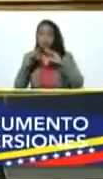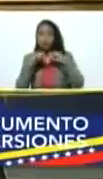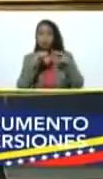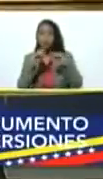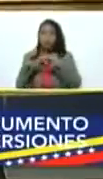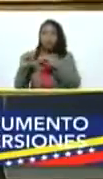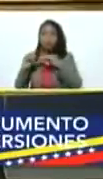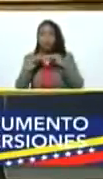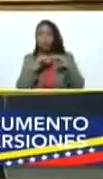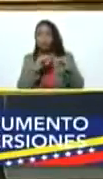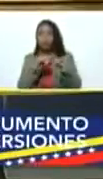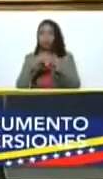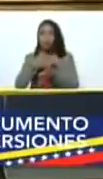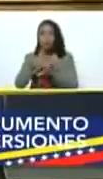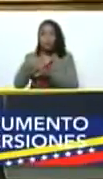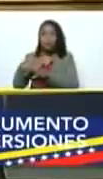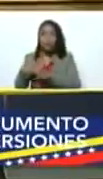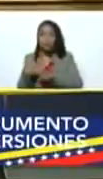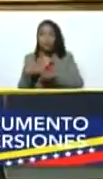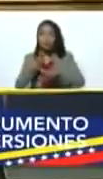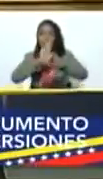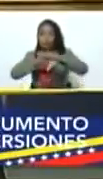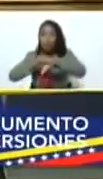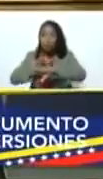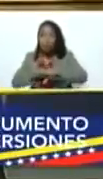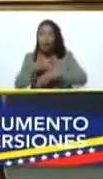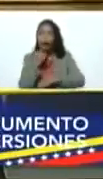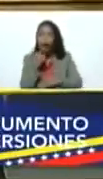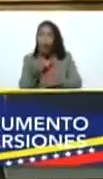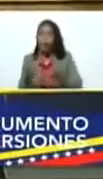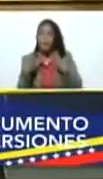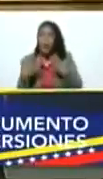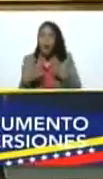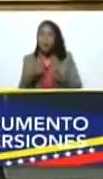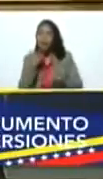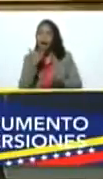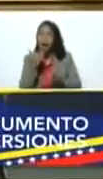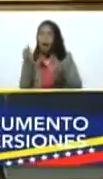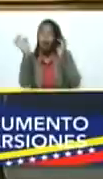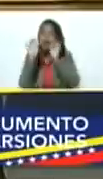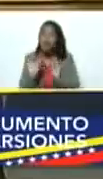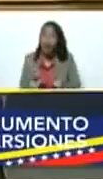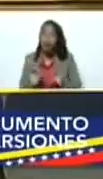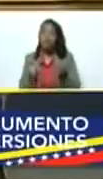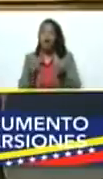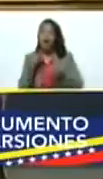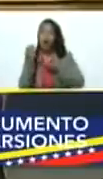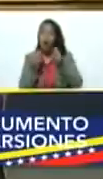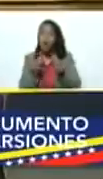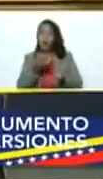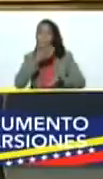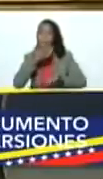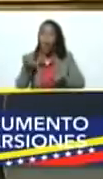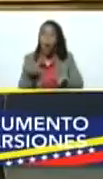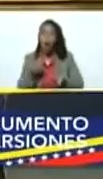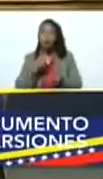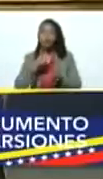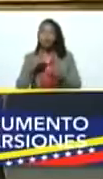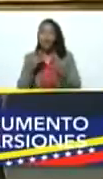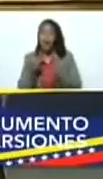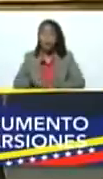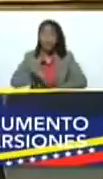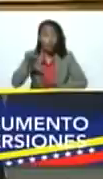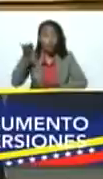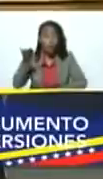nosotros, plantear las alertas, plantear alternativas para mejorar la acción. Es muy